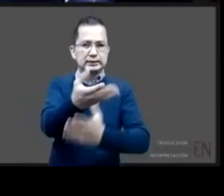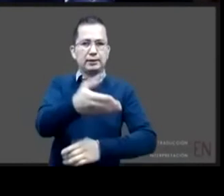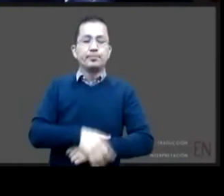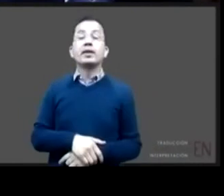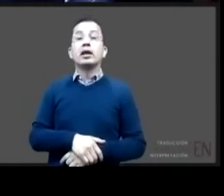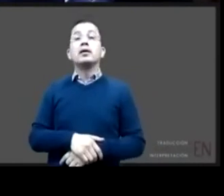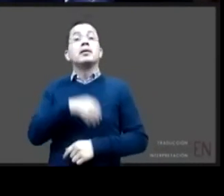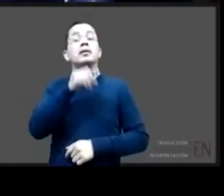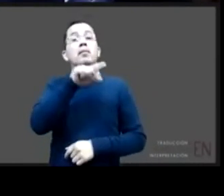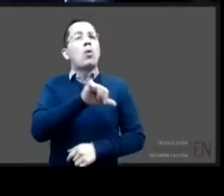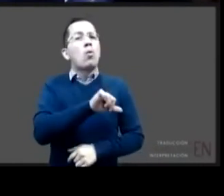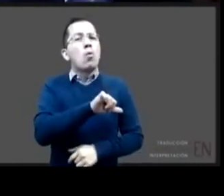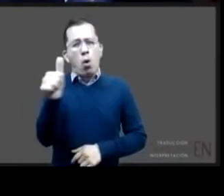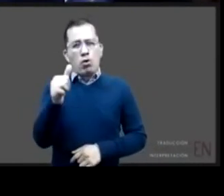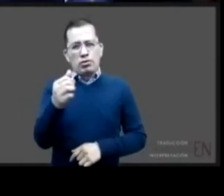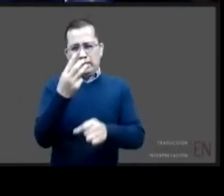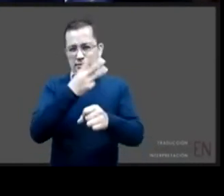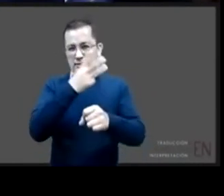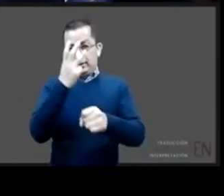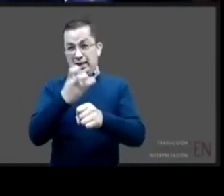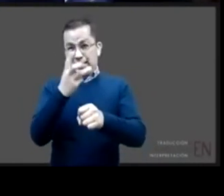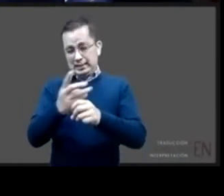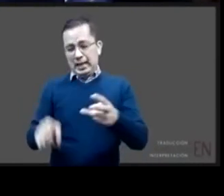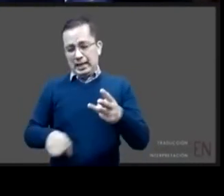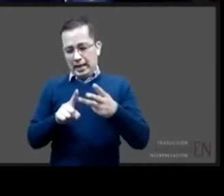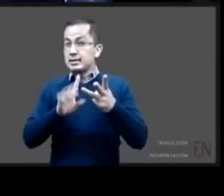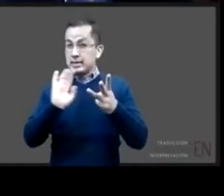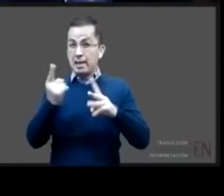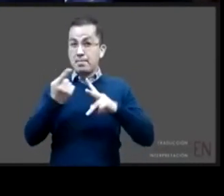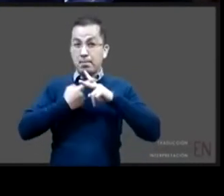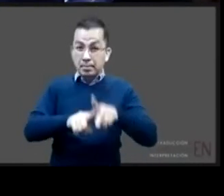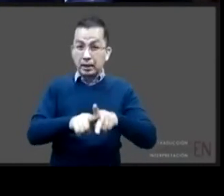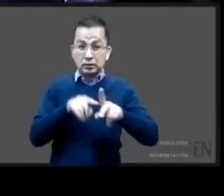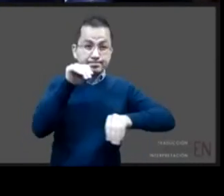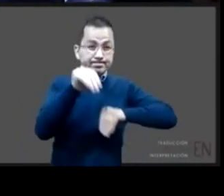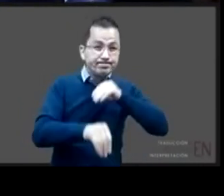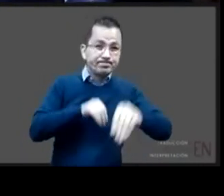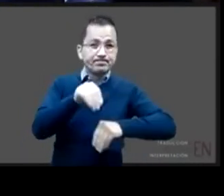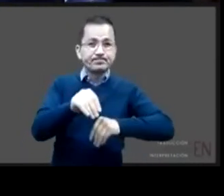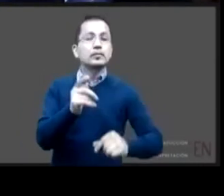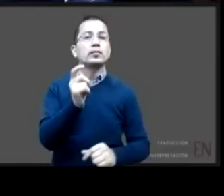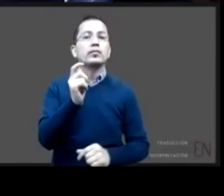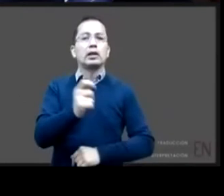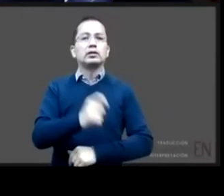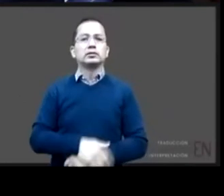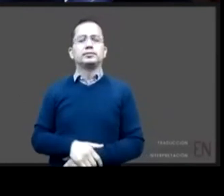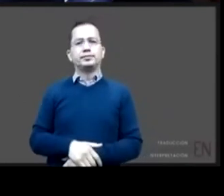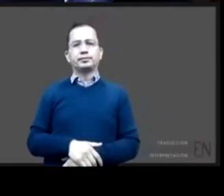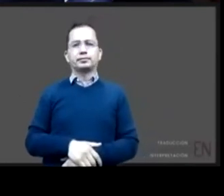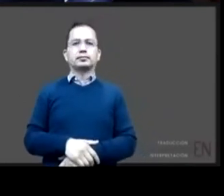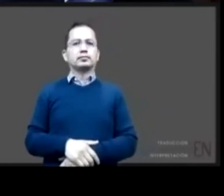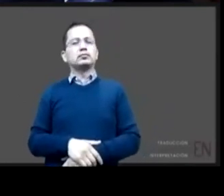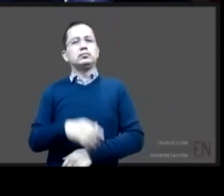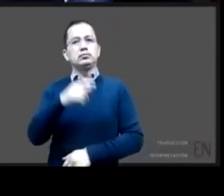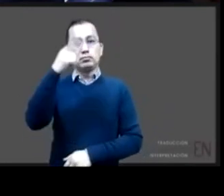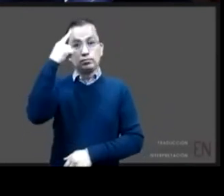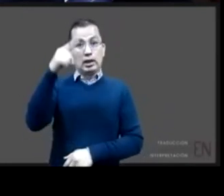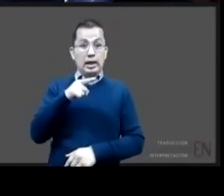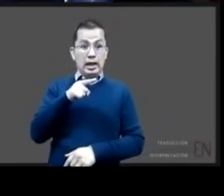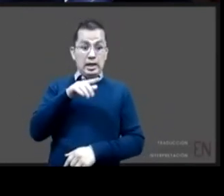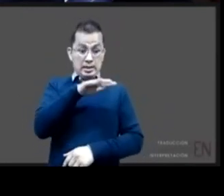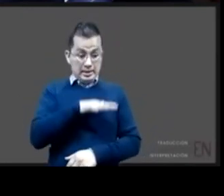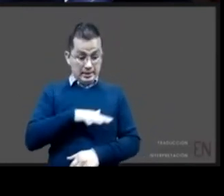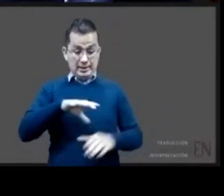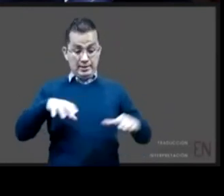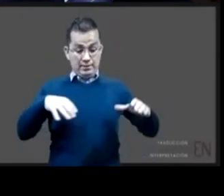implementación y que ya tenemos algunas experiencias importantes es precisamente el modelo de certificación de familias de acogimiento